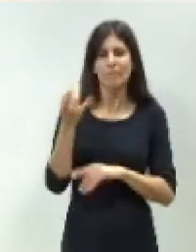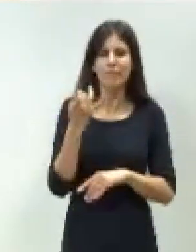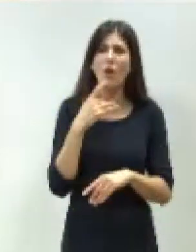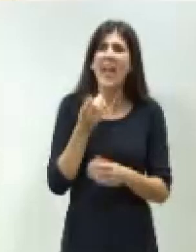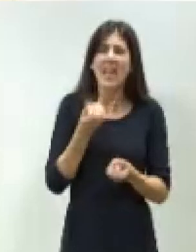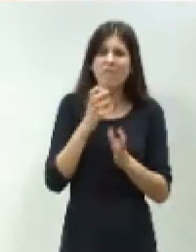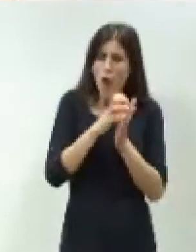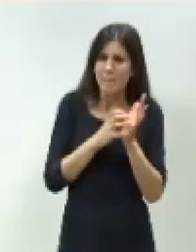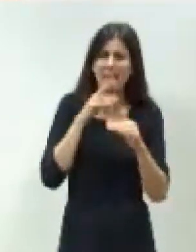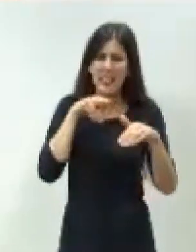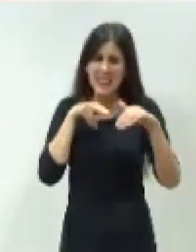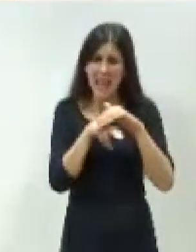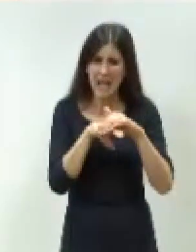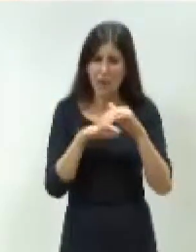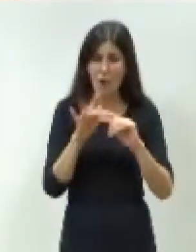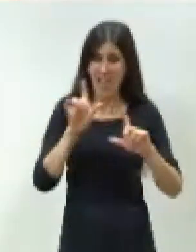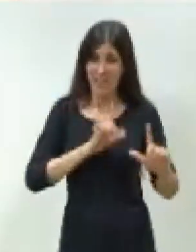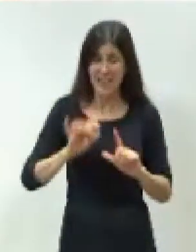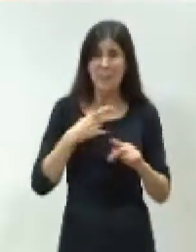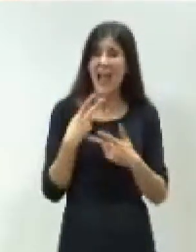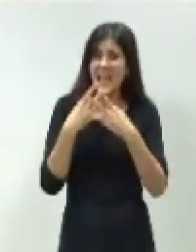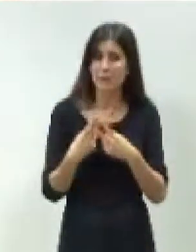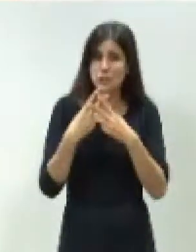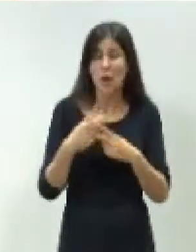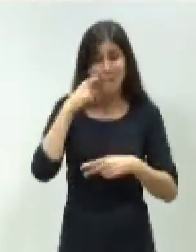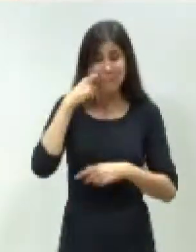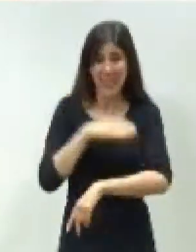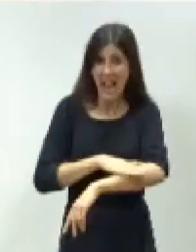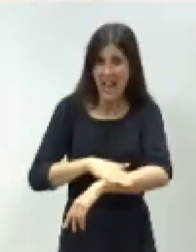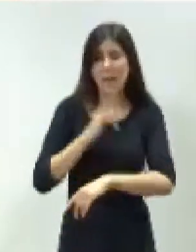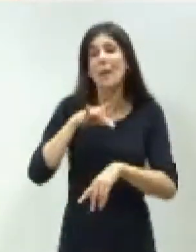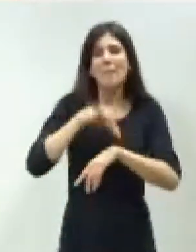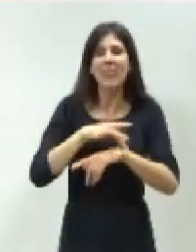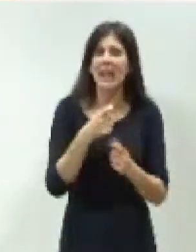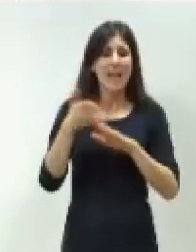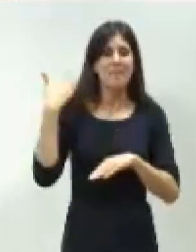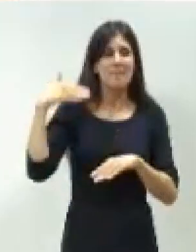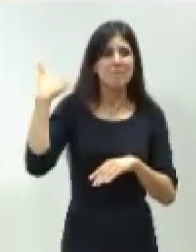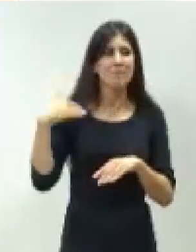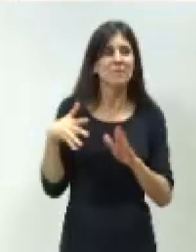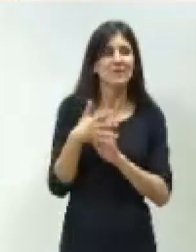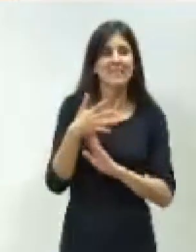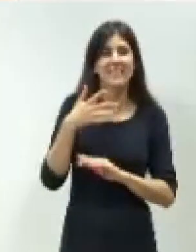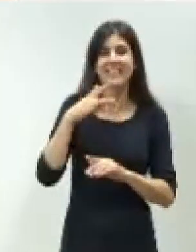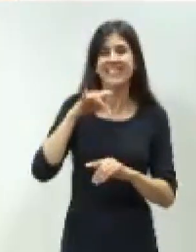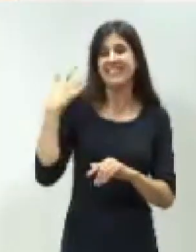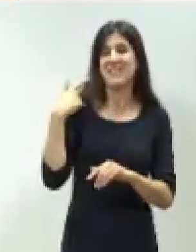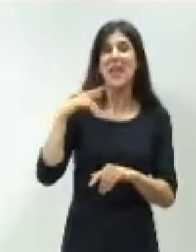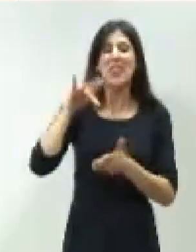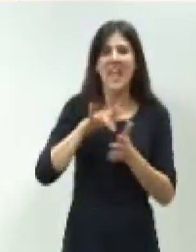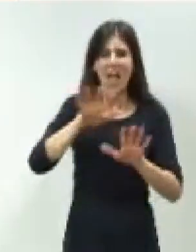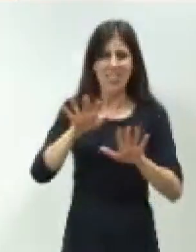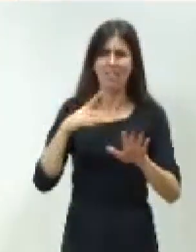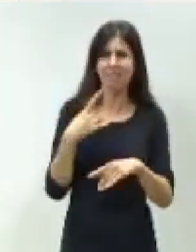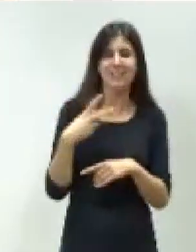Pero es que, para una revisión dermatológica a los pacientes hay que trasladarlos a Cádiz. El pasado día 10 vino aquí de nuevo a